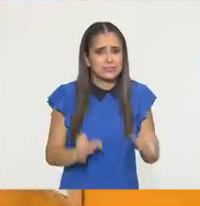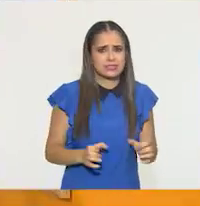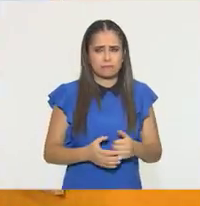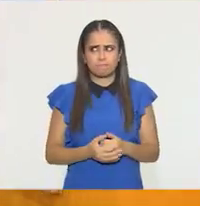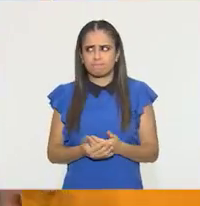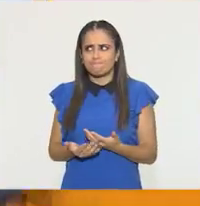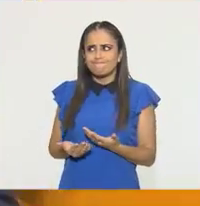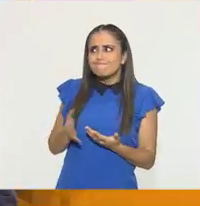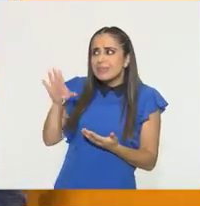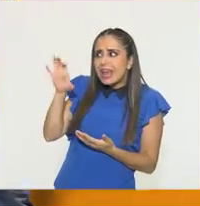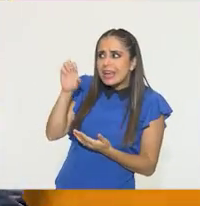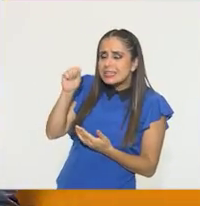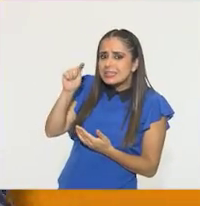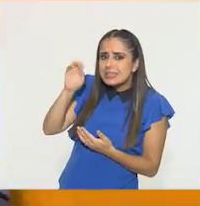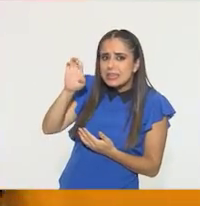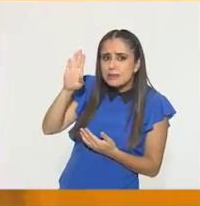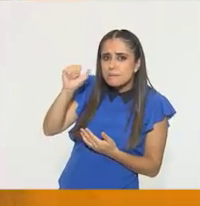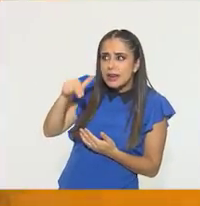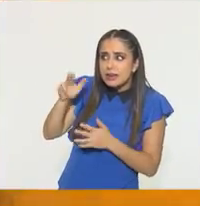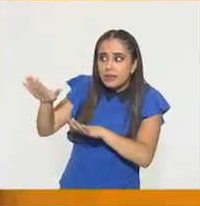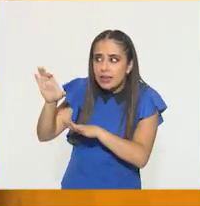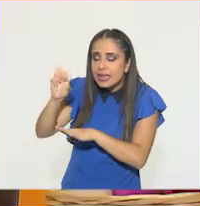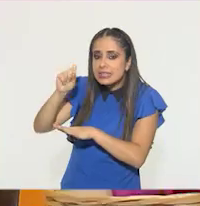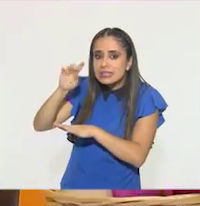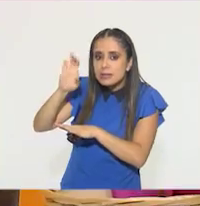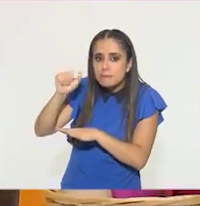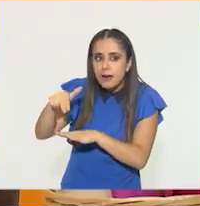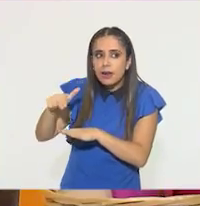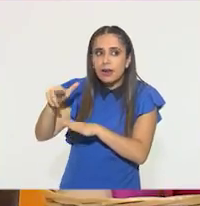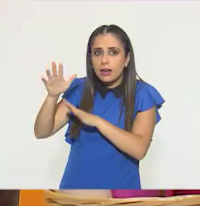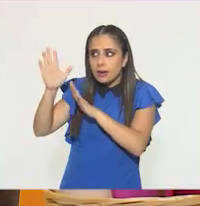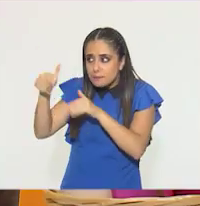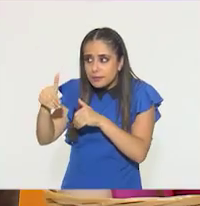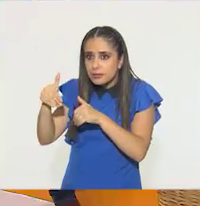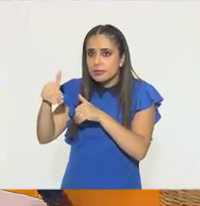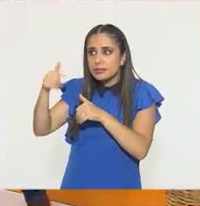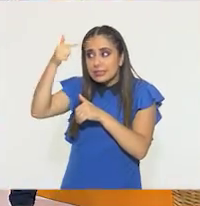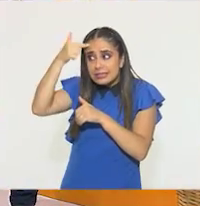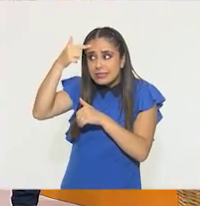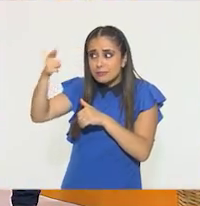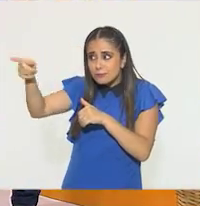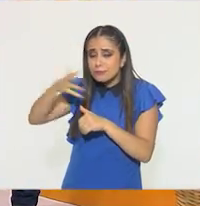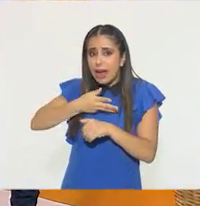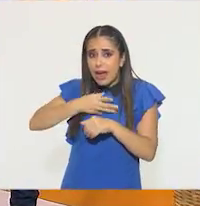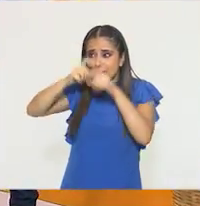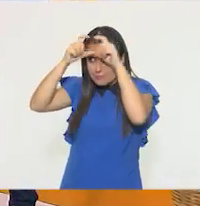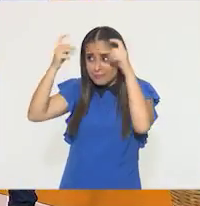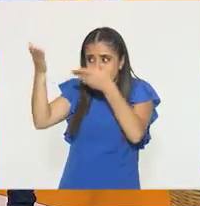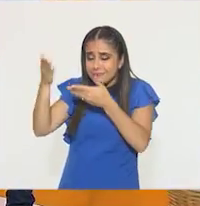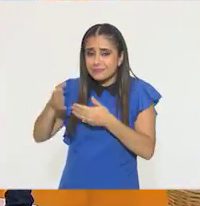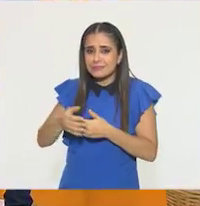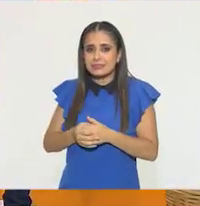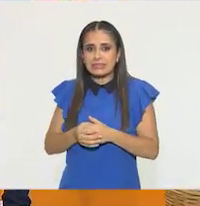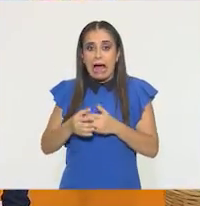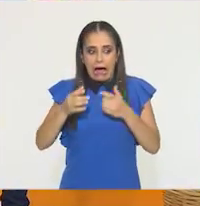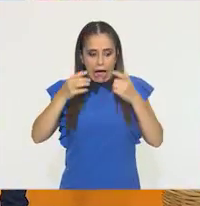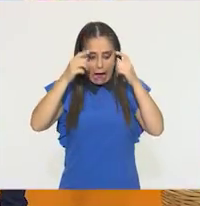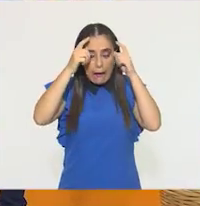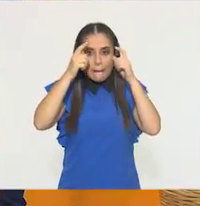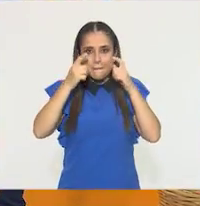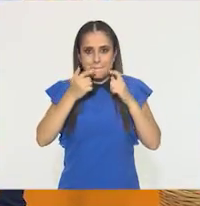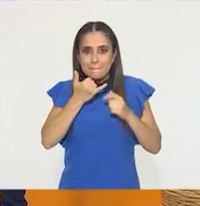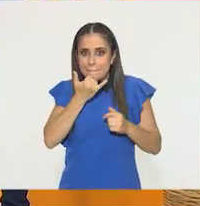Este, Esteban, Esteban, lo traes. ¿Dónde? ¿Qué? Ay, perdón.